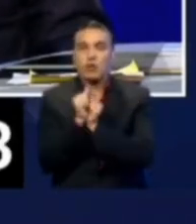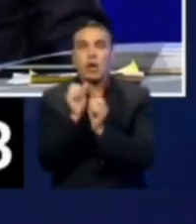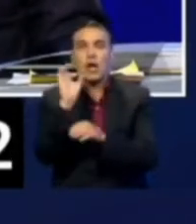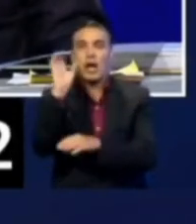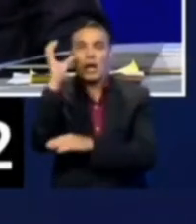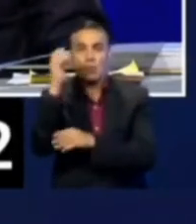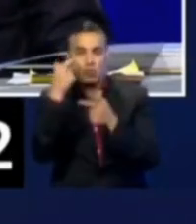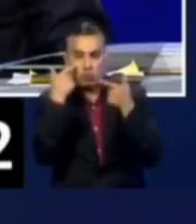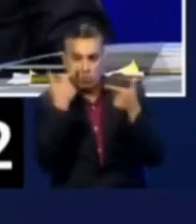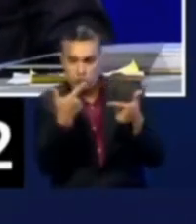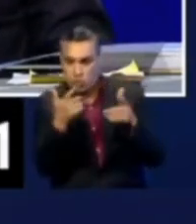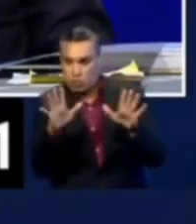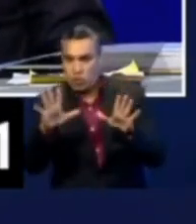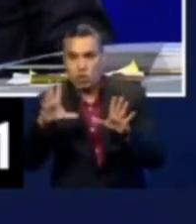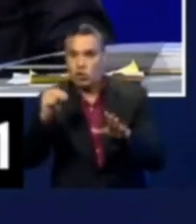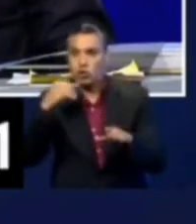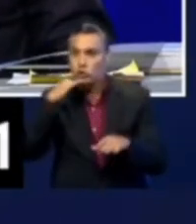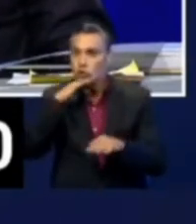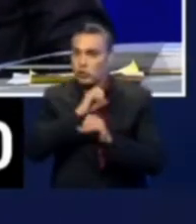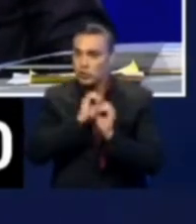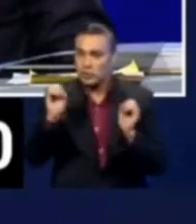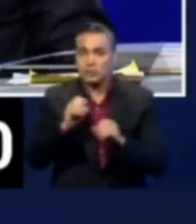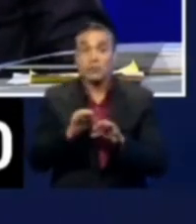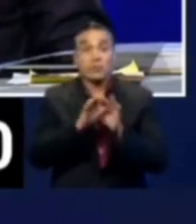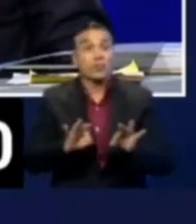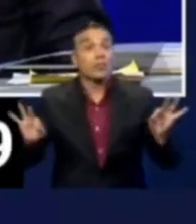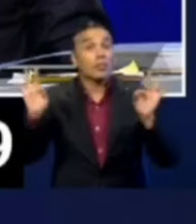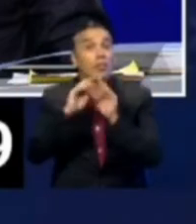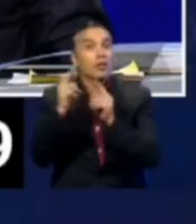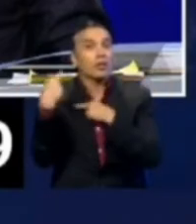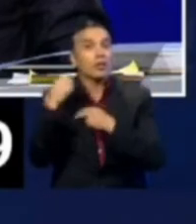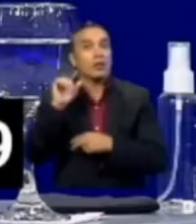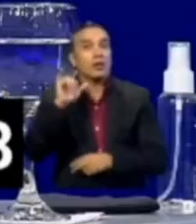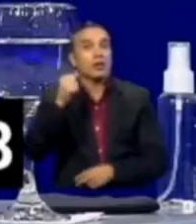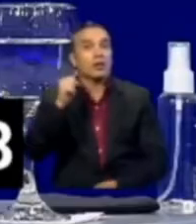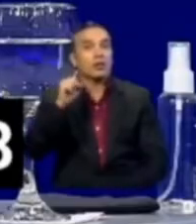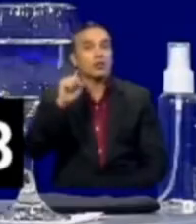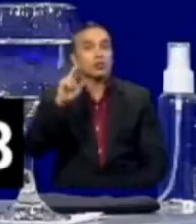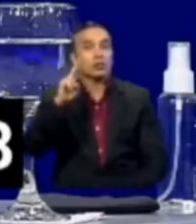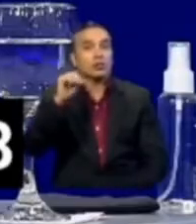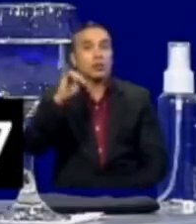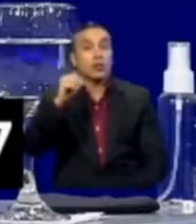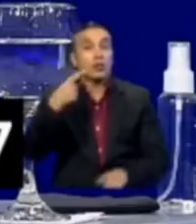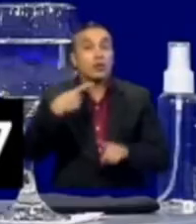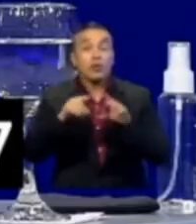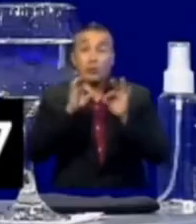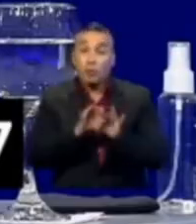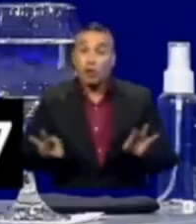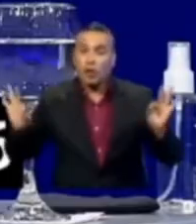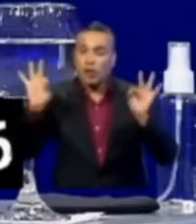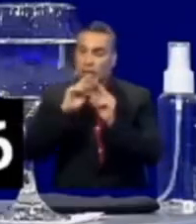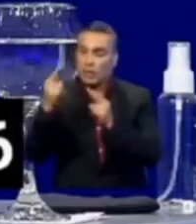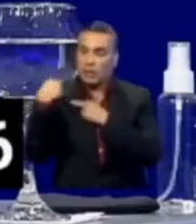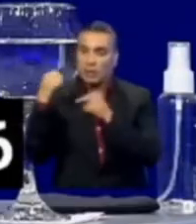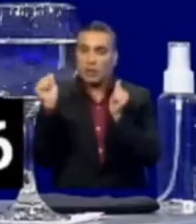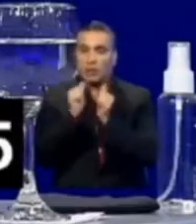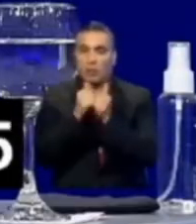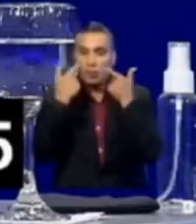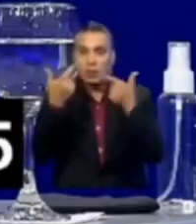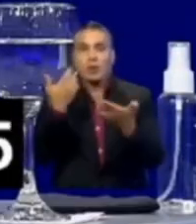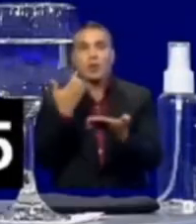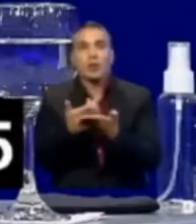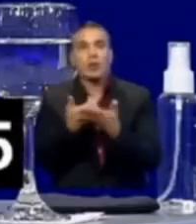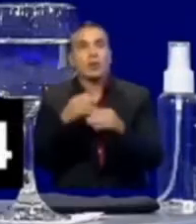ambiente, responsable con la zona intangible del Yasuní, pero siendo responsable también con la